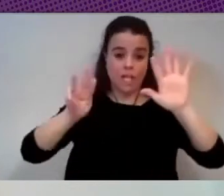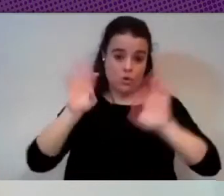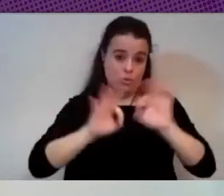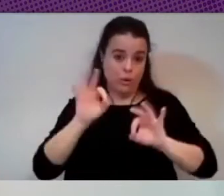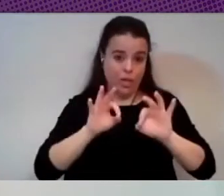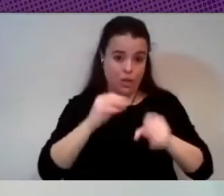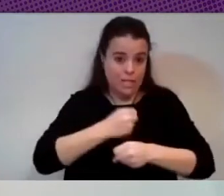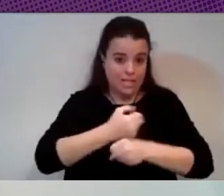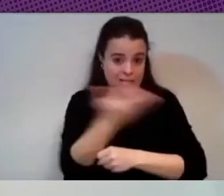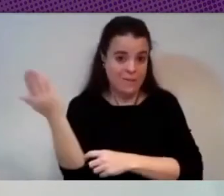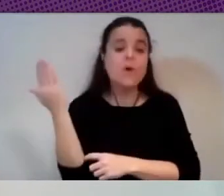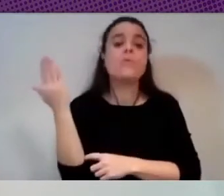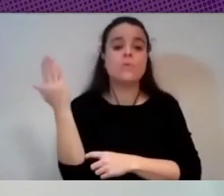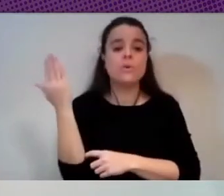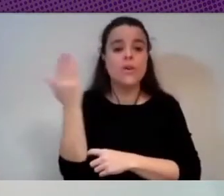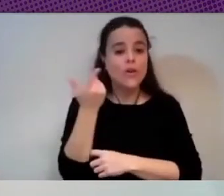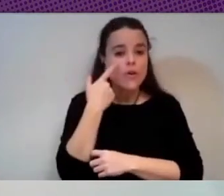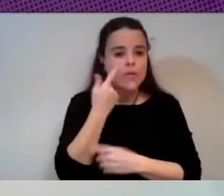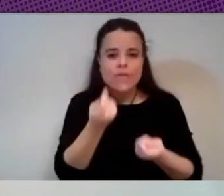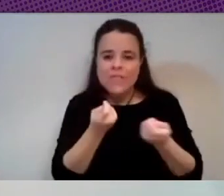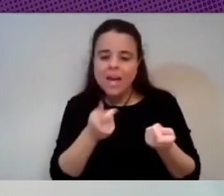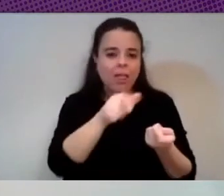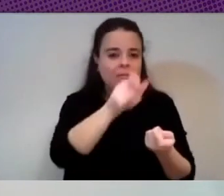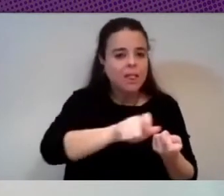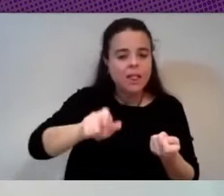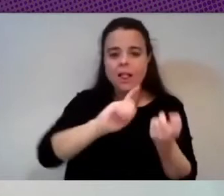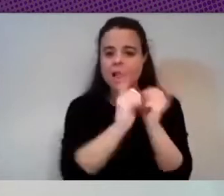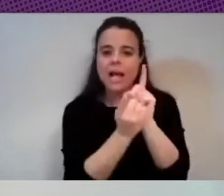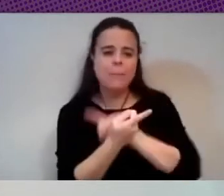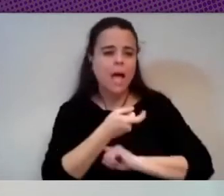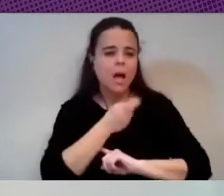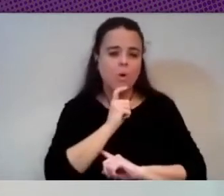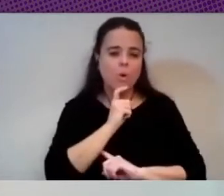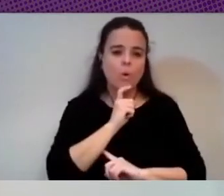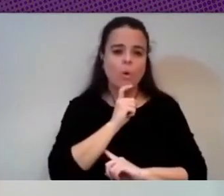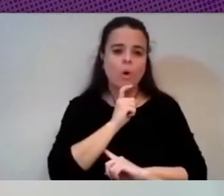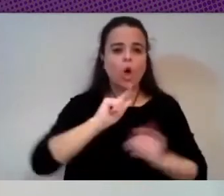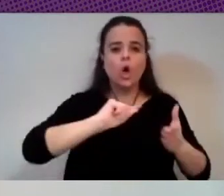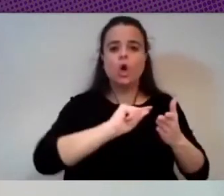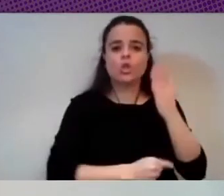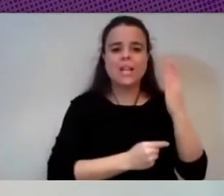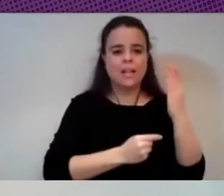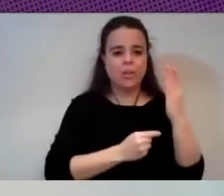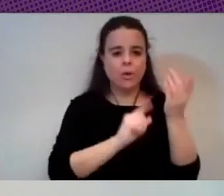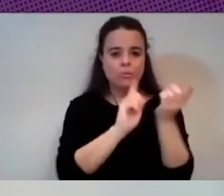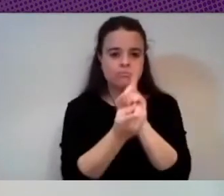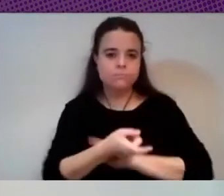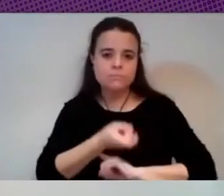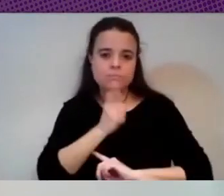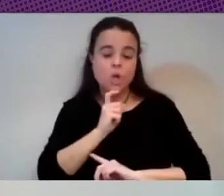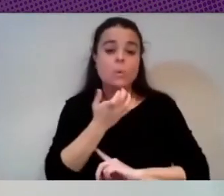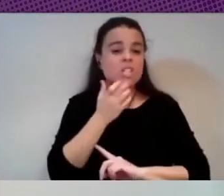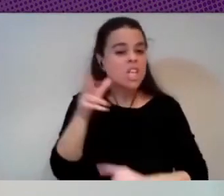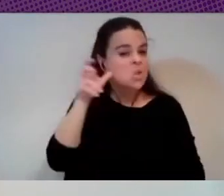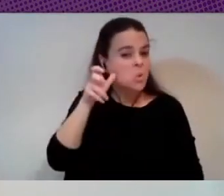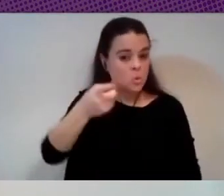cómo está cambiando la vigilancia sobre estas personas cómo está cambiando sobre todo la contratación si oís la radio estos días hay una